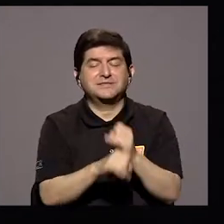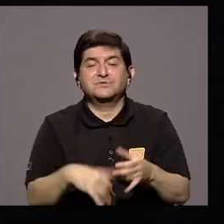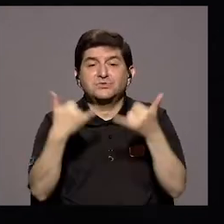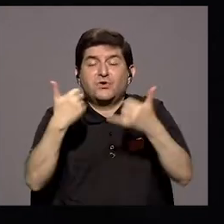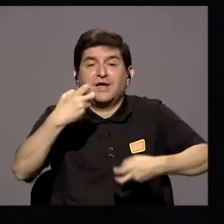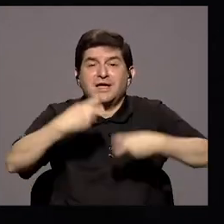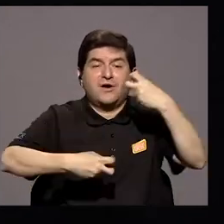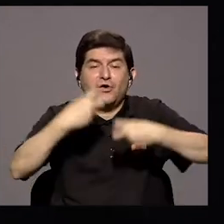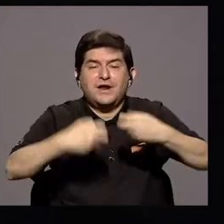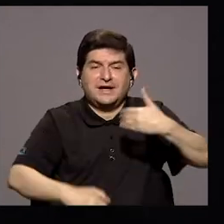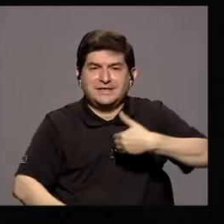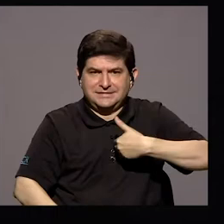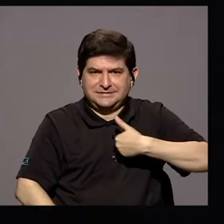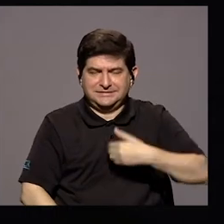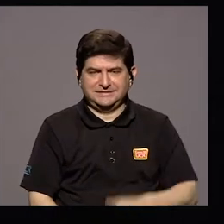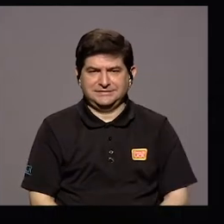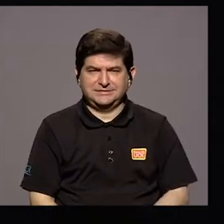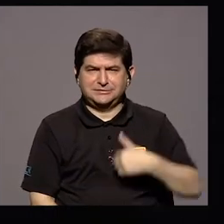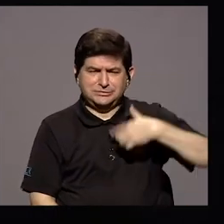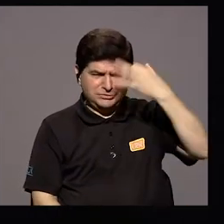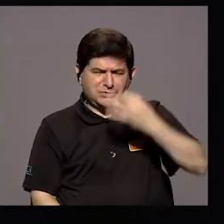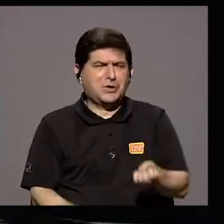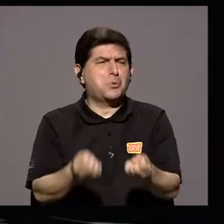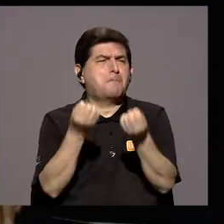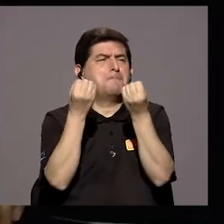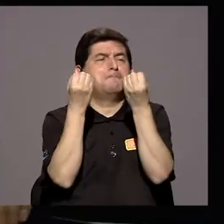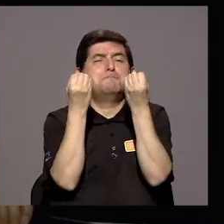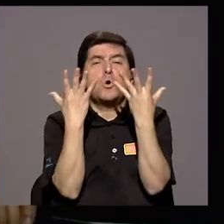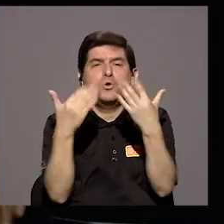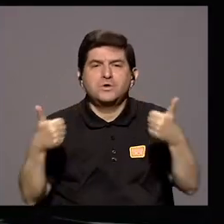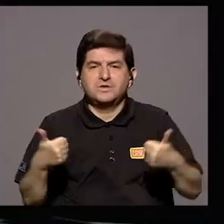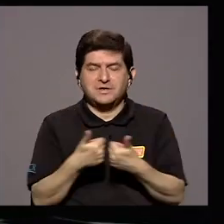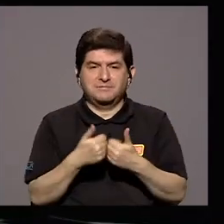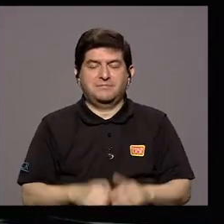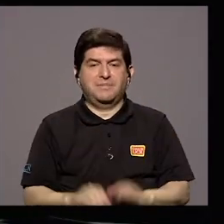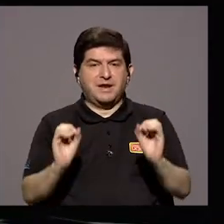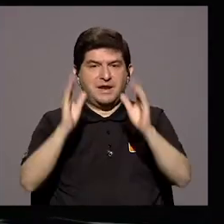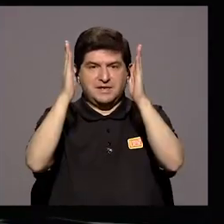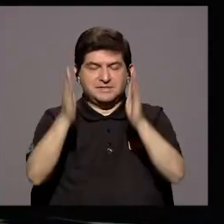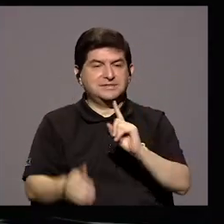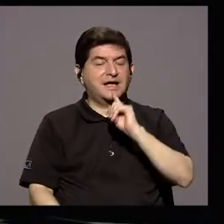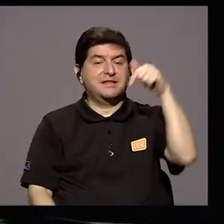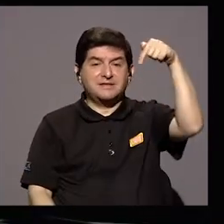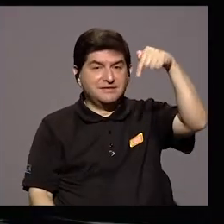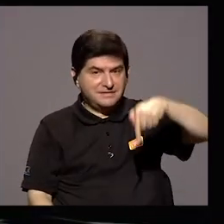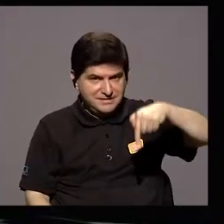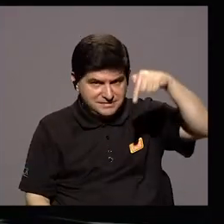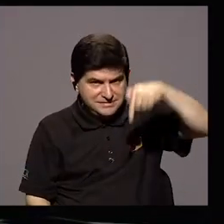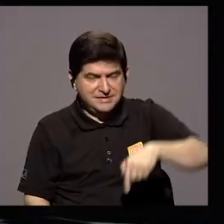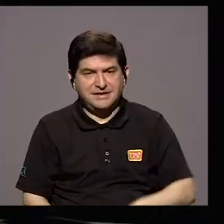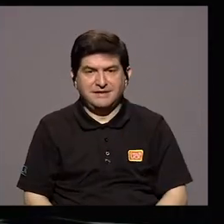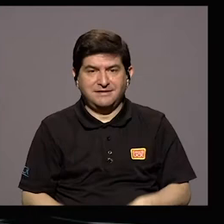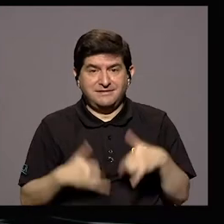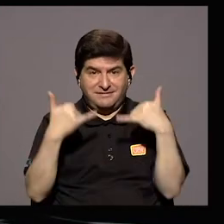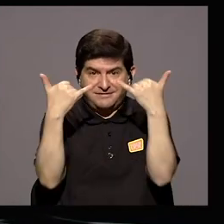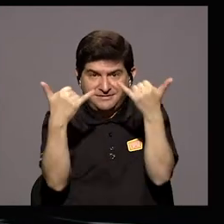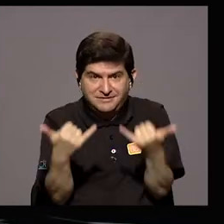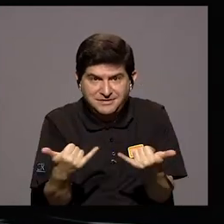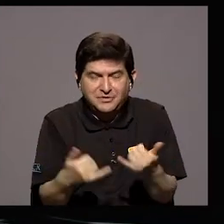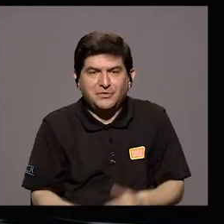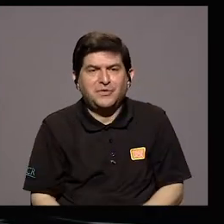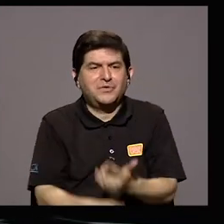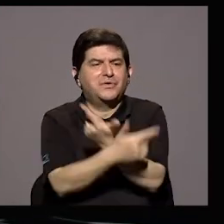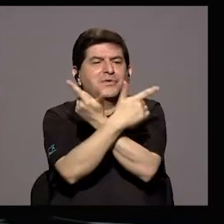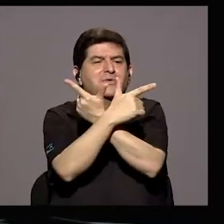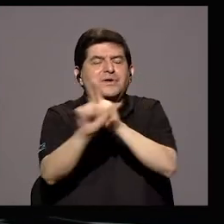crisis Así que yo creo que son muchos los retos Doña Marisol, nadie en esta mesa nos había dicho Que en estos momentos que